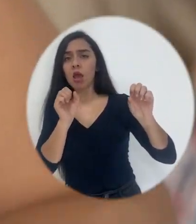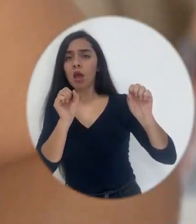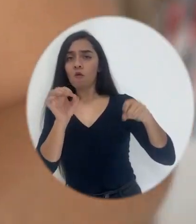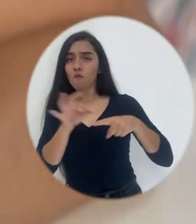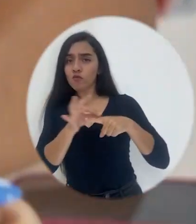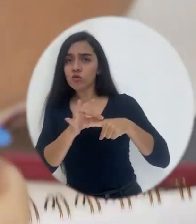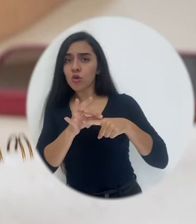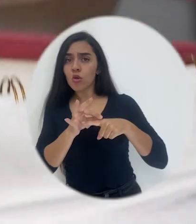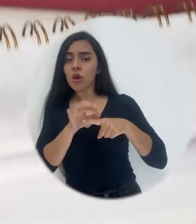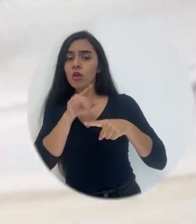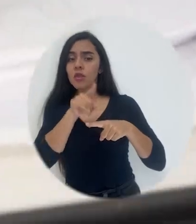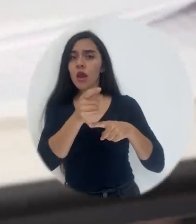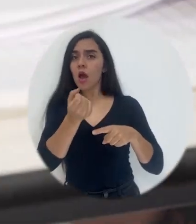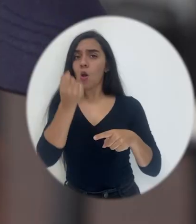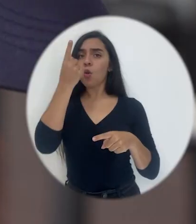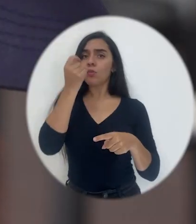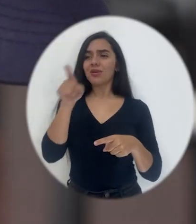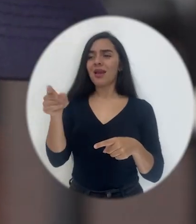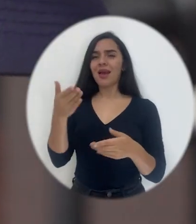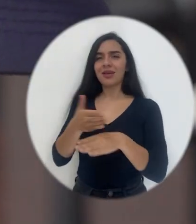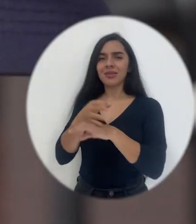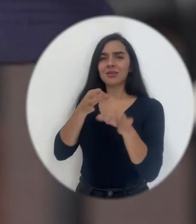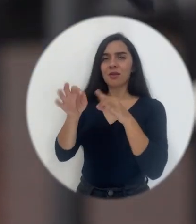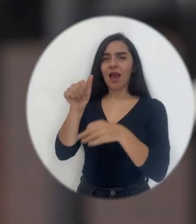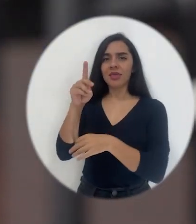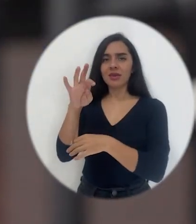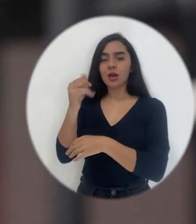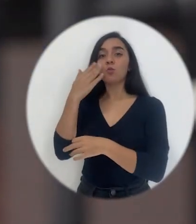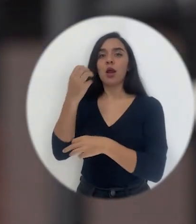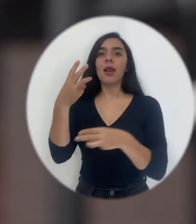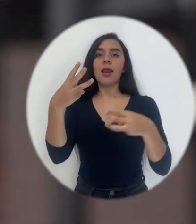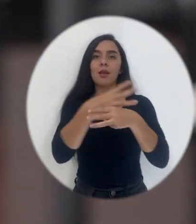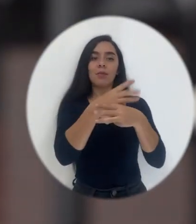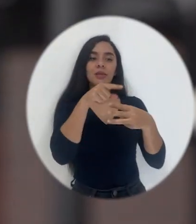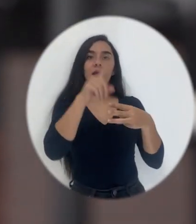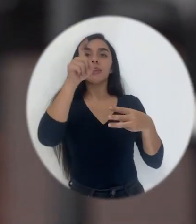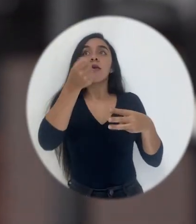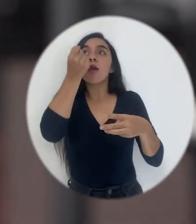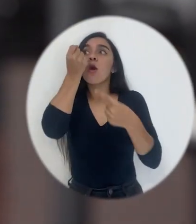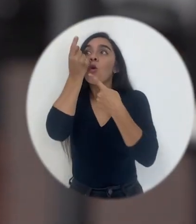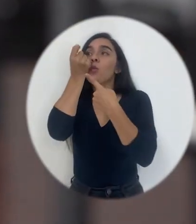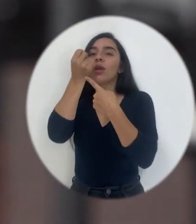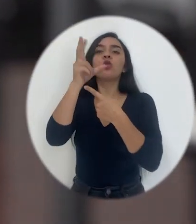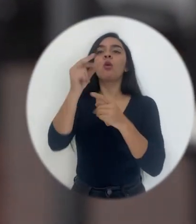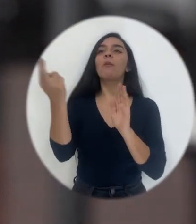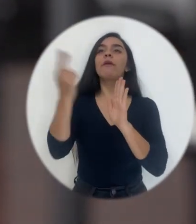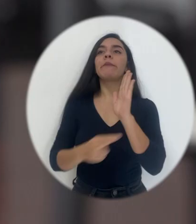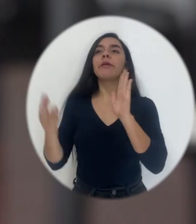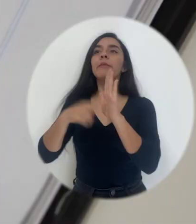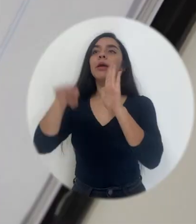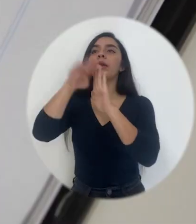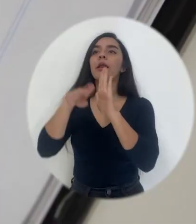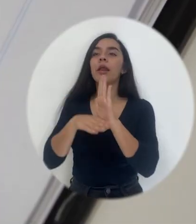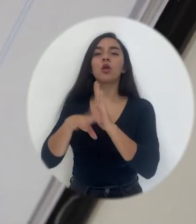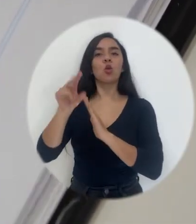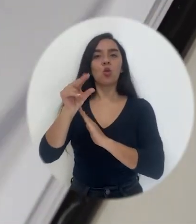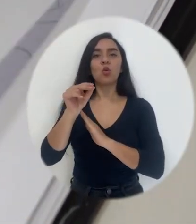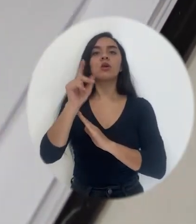evidencia de esa comprensión de la que hablaba Adriana, ¿verdad? Porque las matemáticas hay que comprenderlas, no hay que replicarlas.